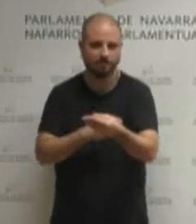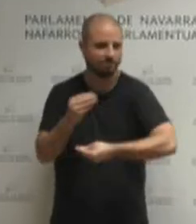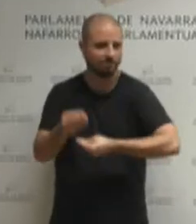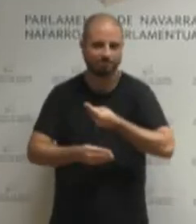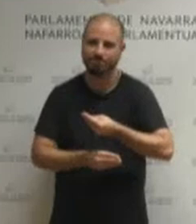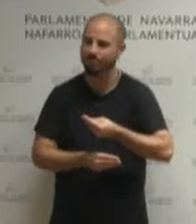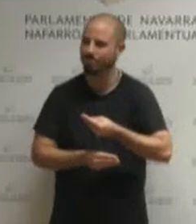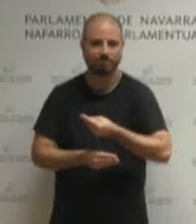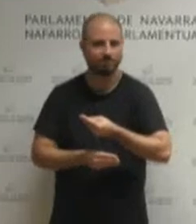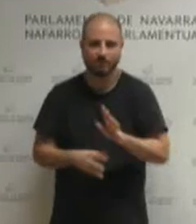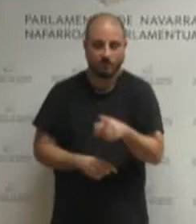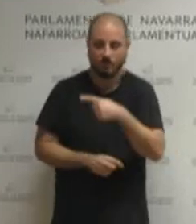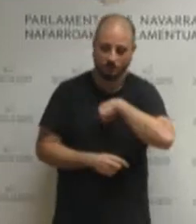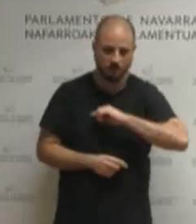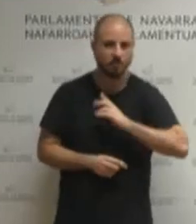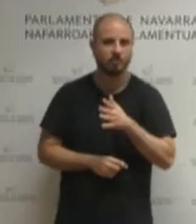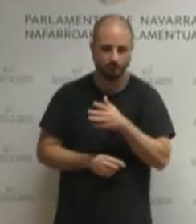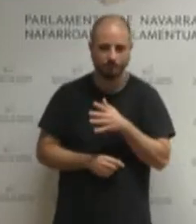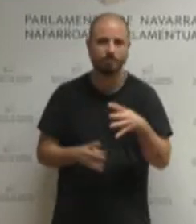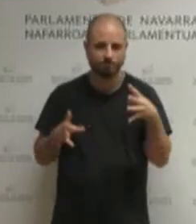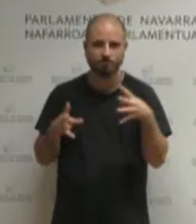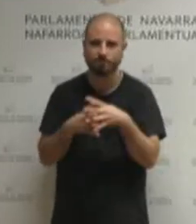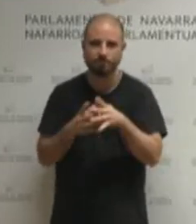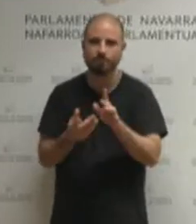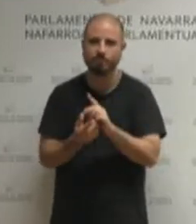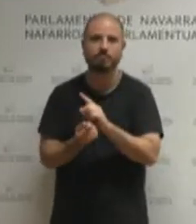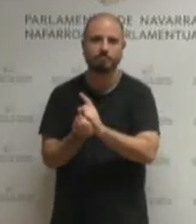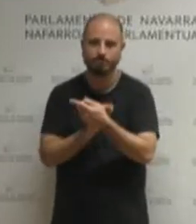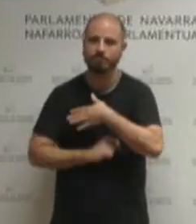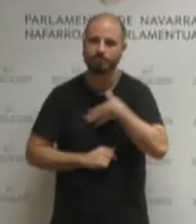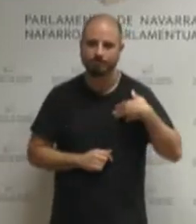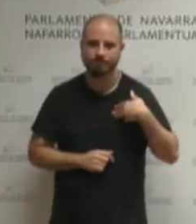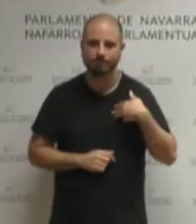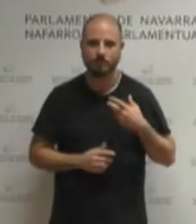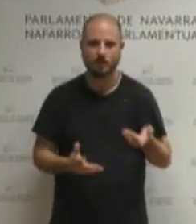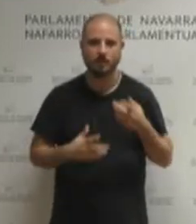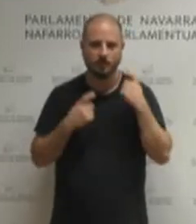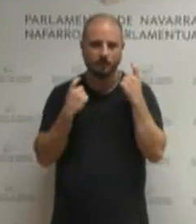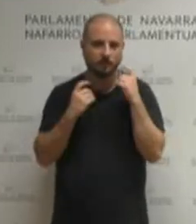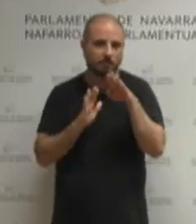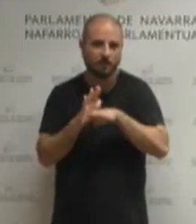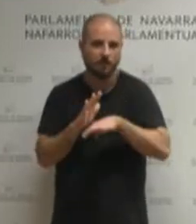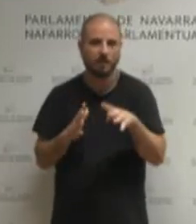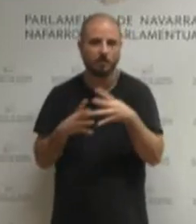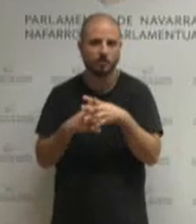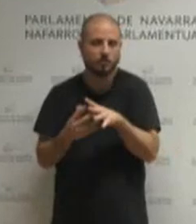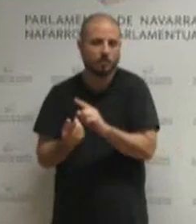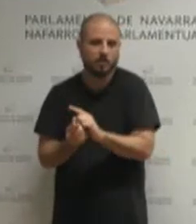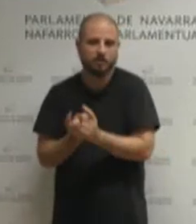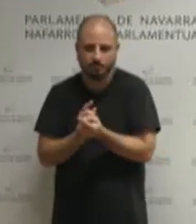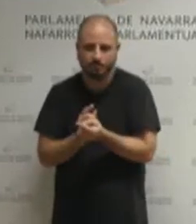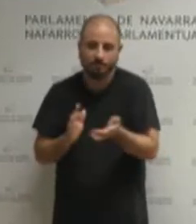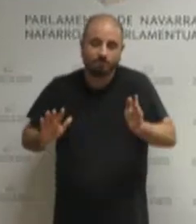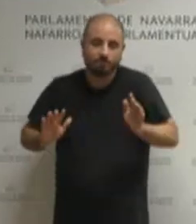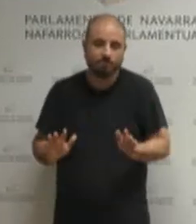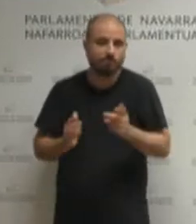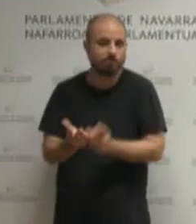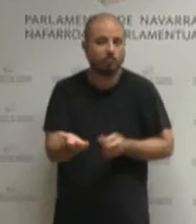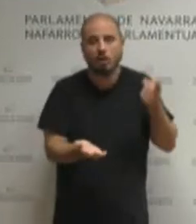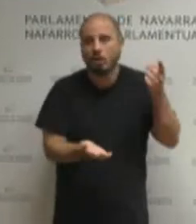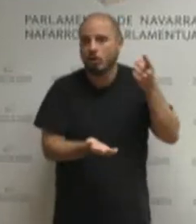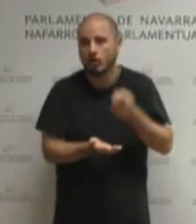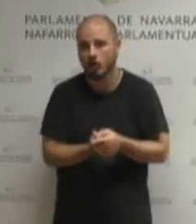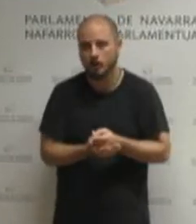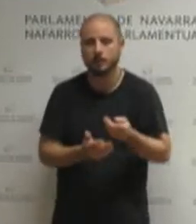neurri estrukturalak abian jartzeko baina berriro diot guk akordio hau babestuko dugu